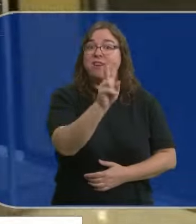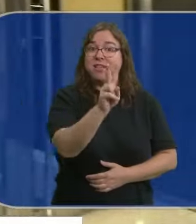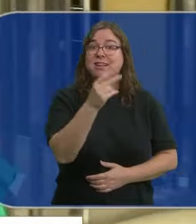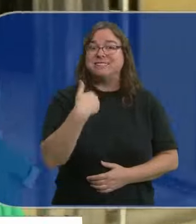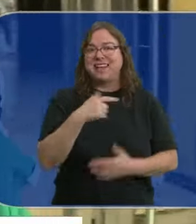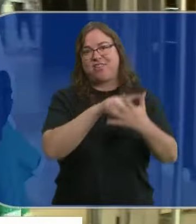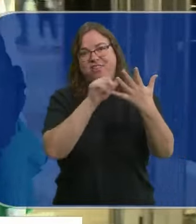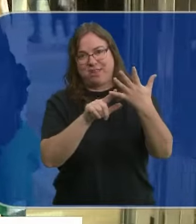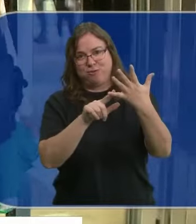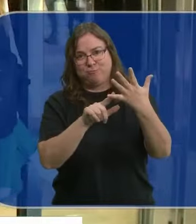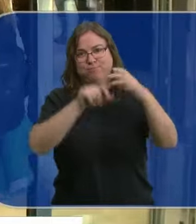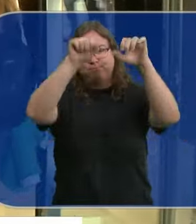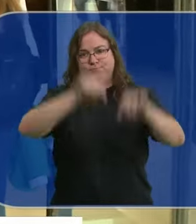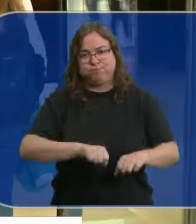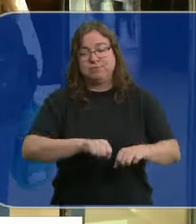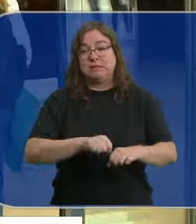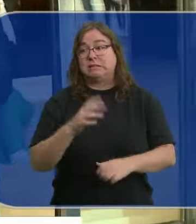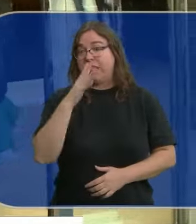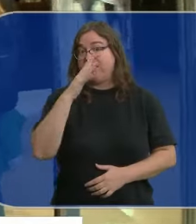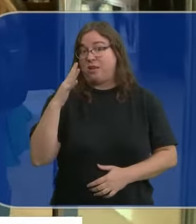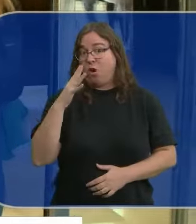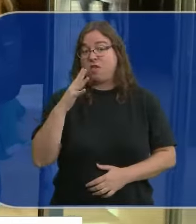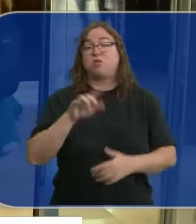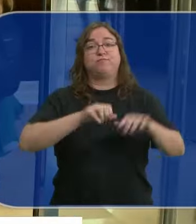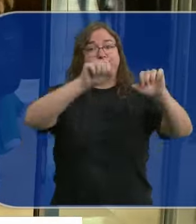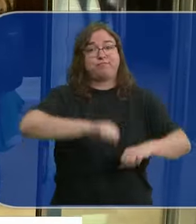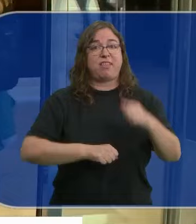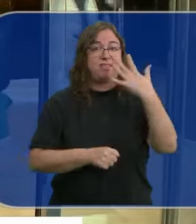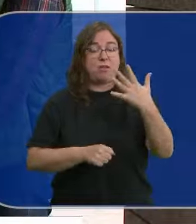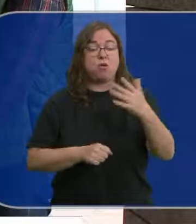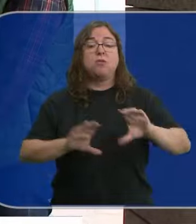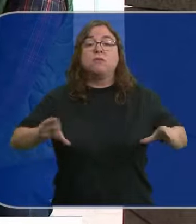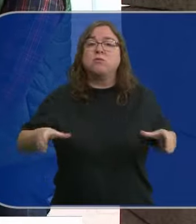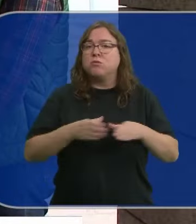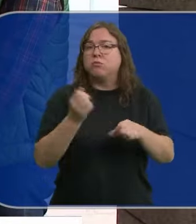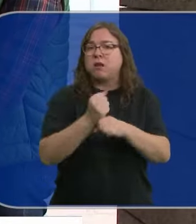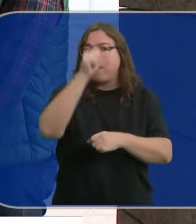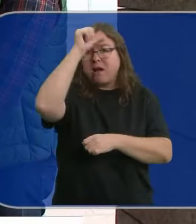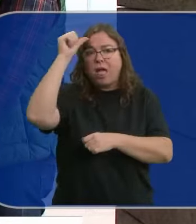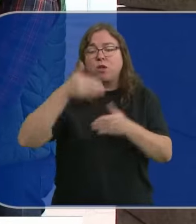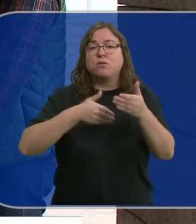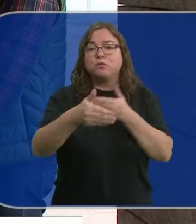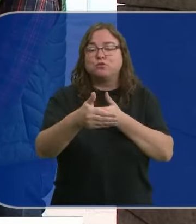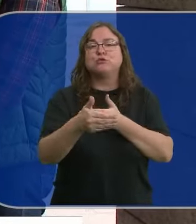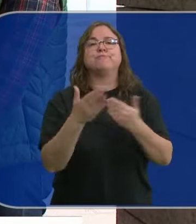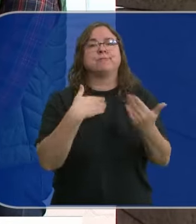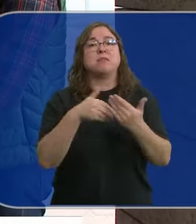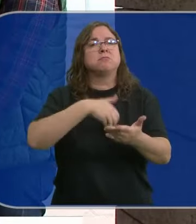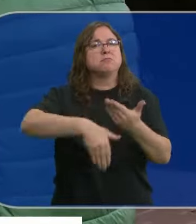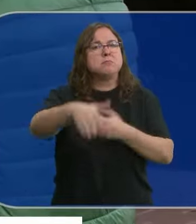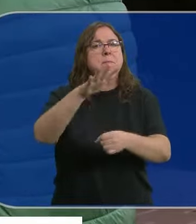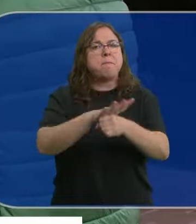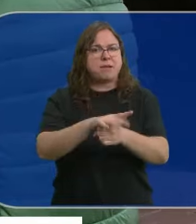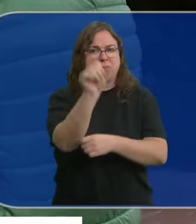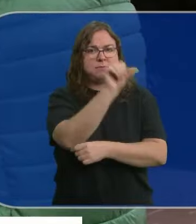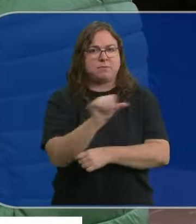serían cinco cierres en los últimos cinco años. Del futuro de la plantilla se hablará en la reunión próxima fijada para el